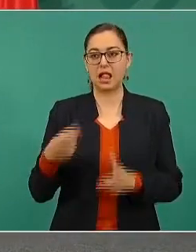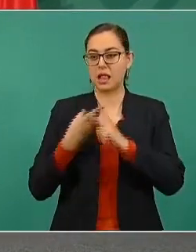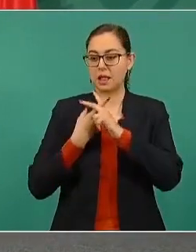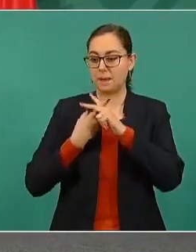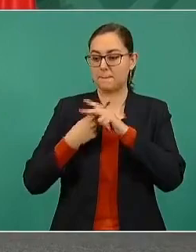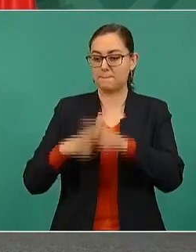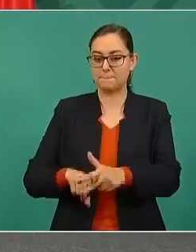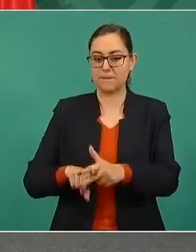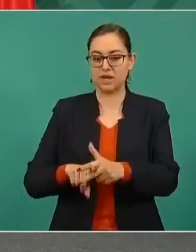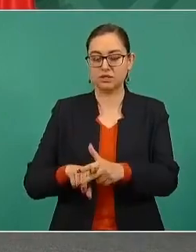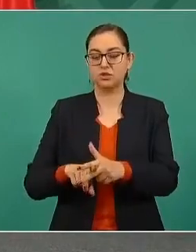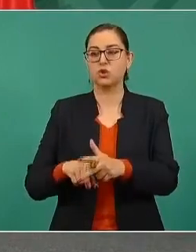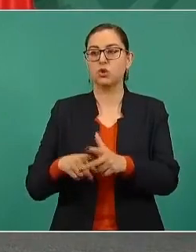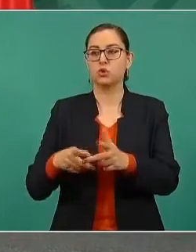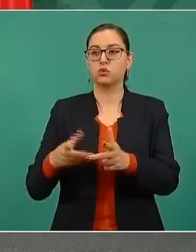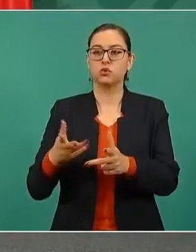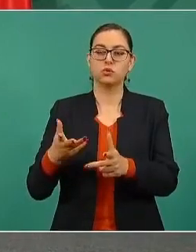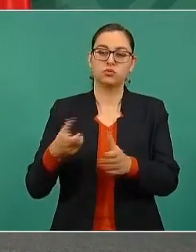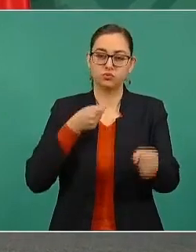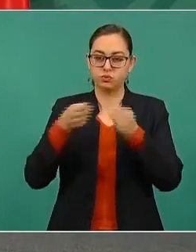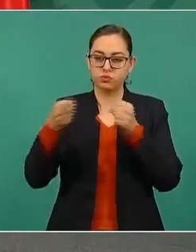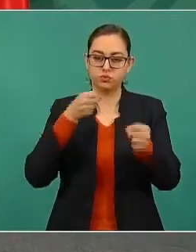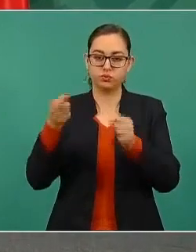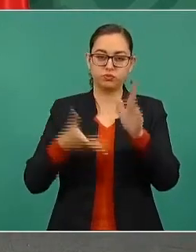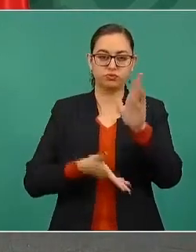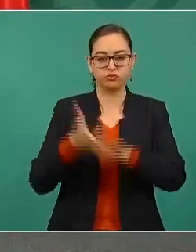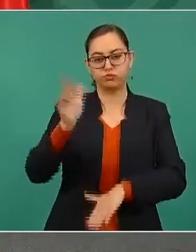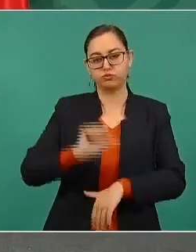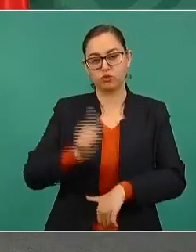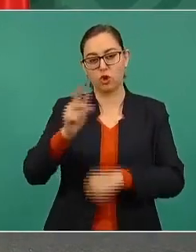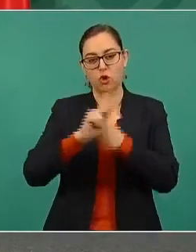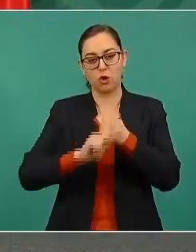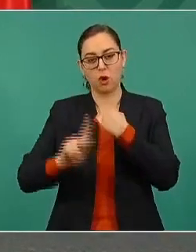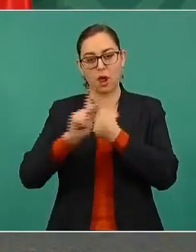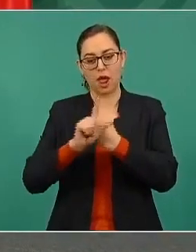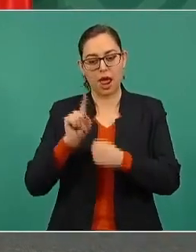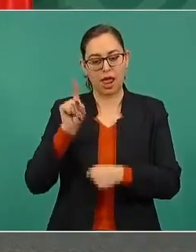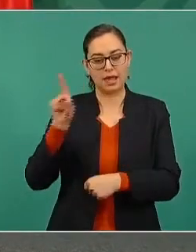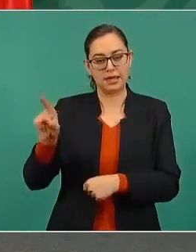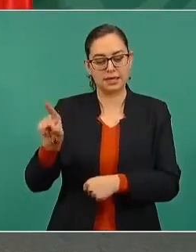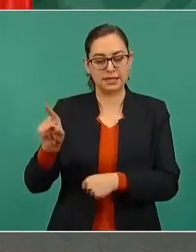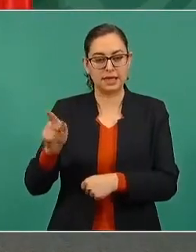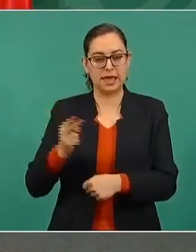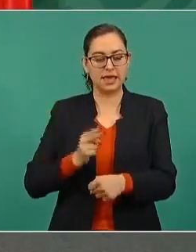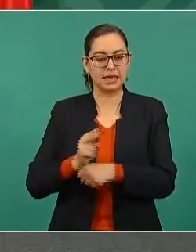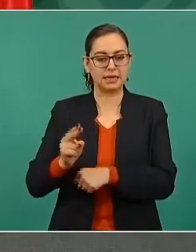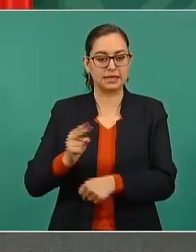Nicaragua, en una ocasión acompañé al ingeniero Cárdenas